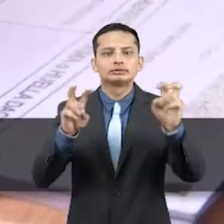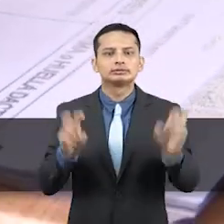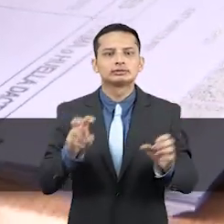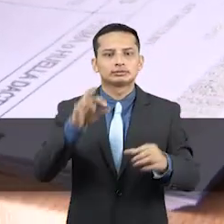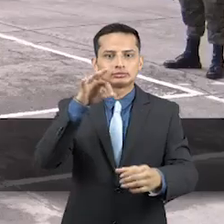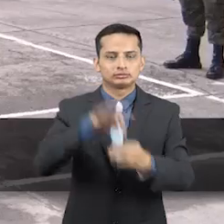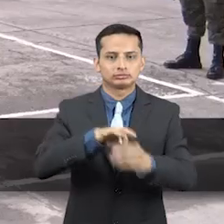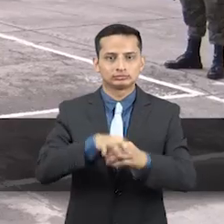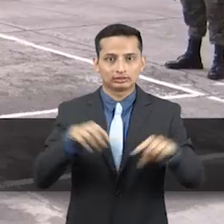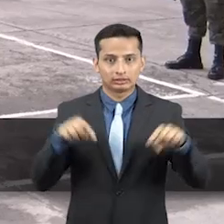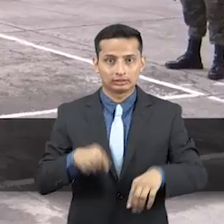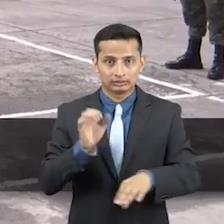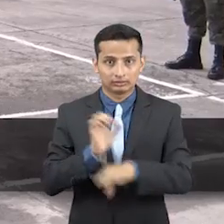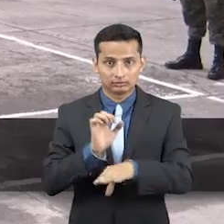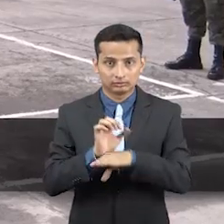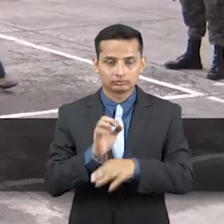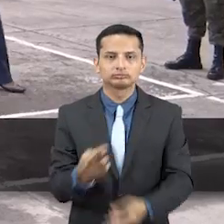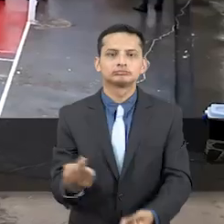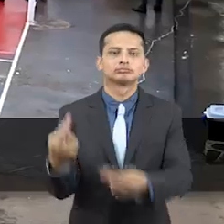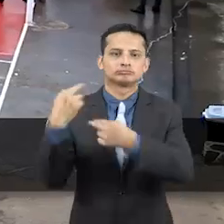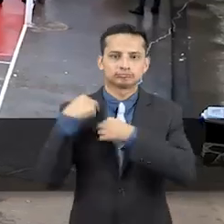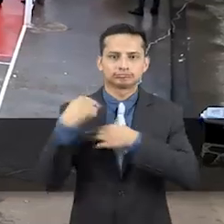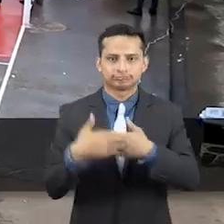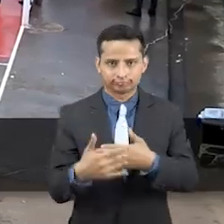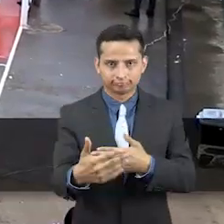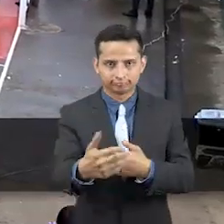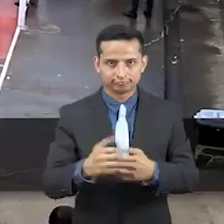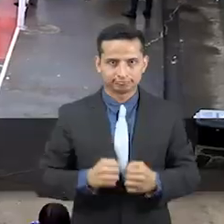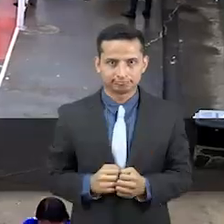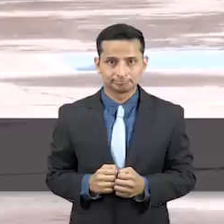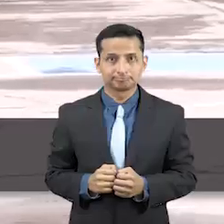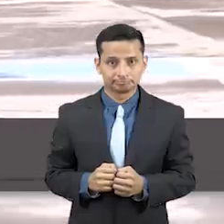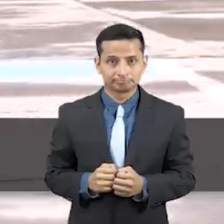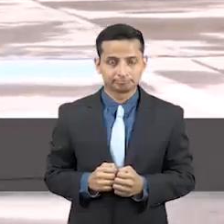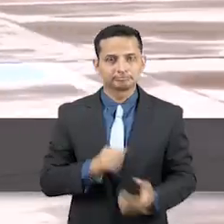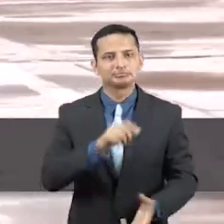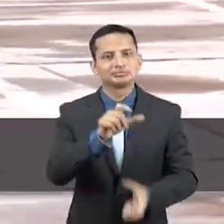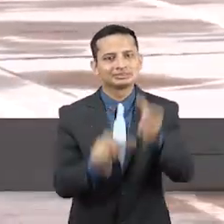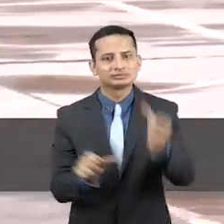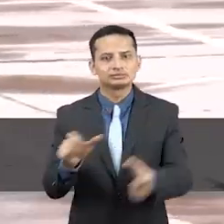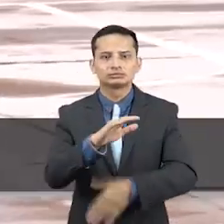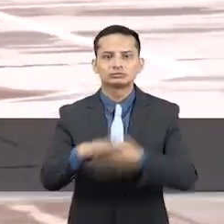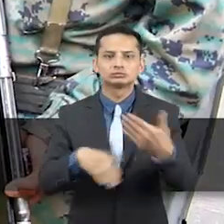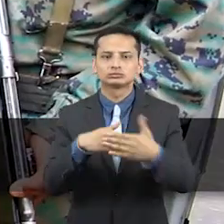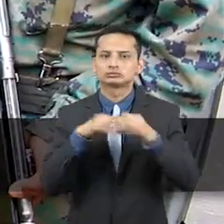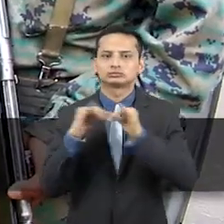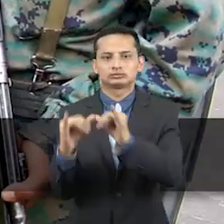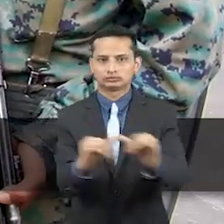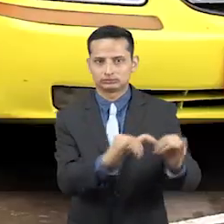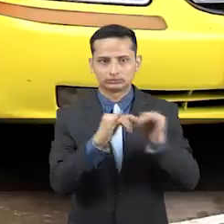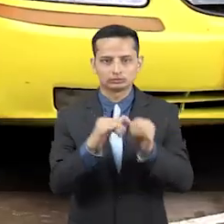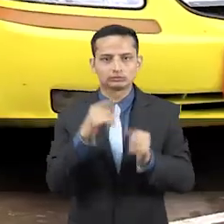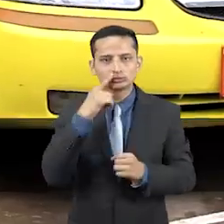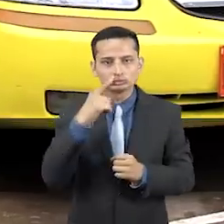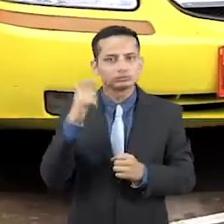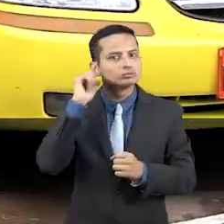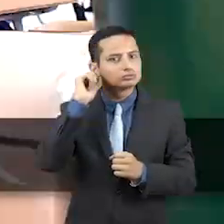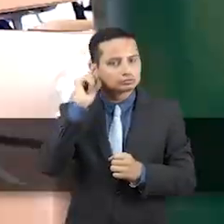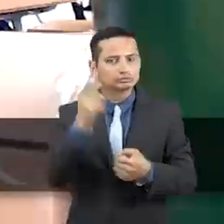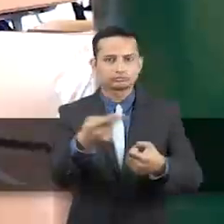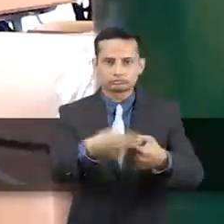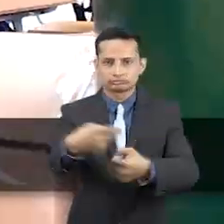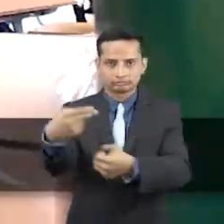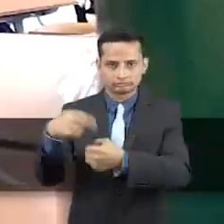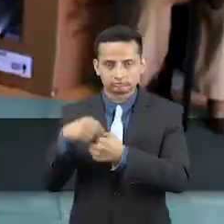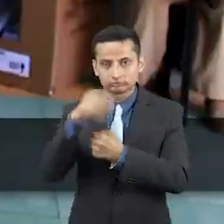organización y gestión de los procesos electorales que se llevan a cabo en el país, asegurando una participación equitativa, igualitaria,